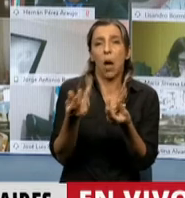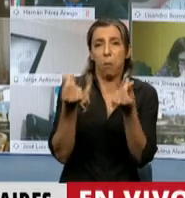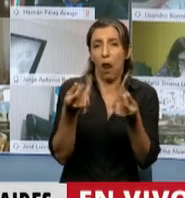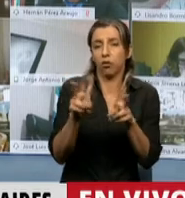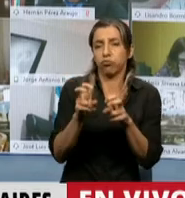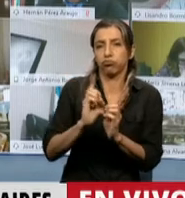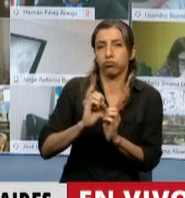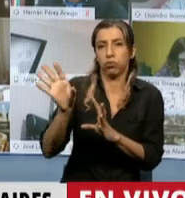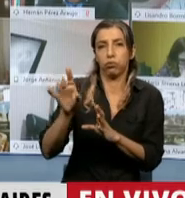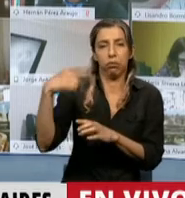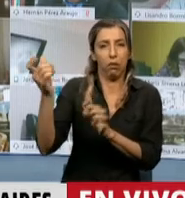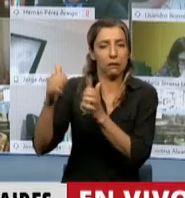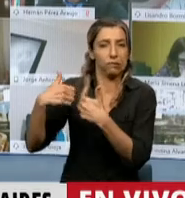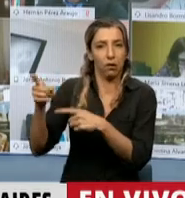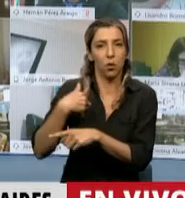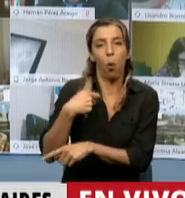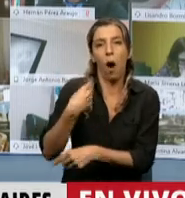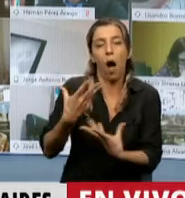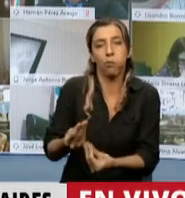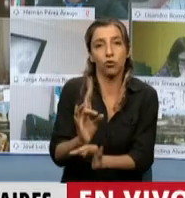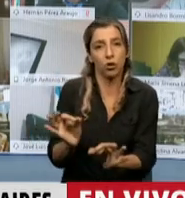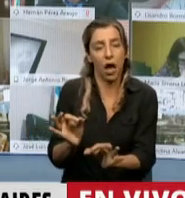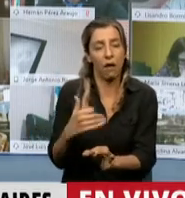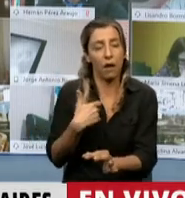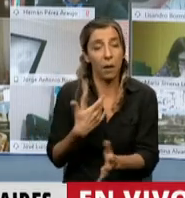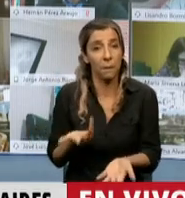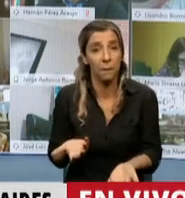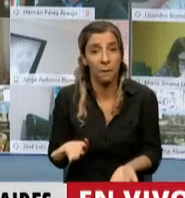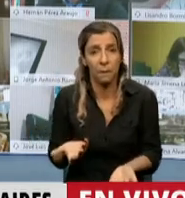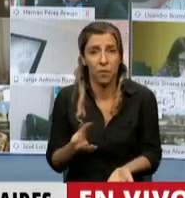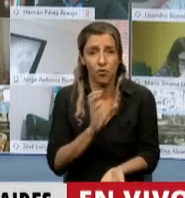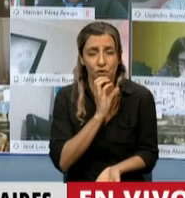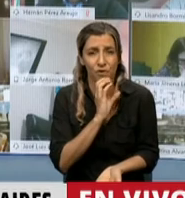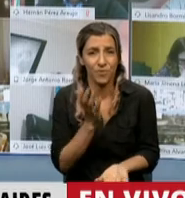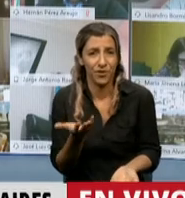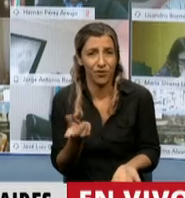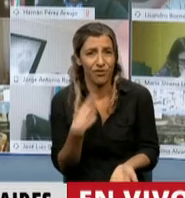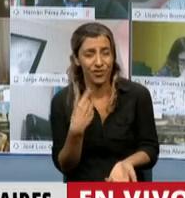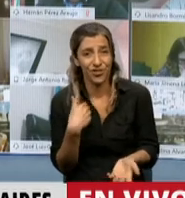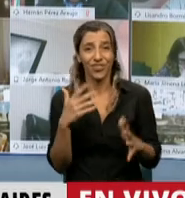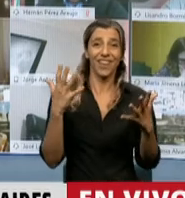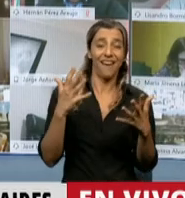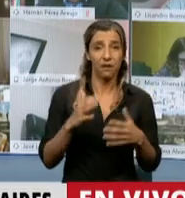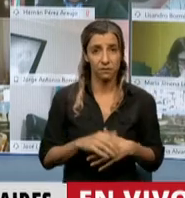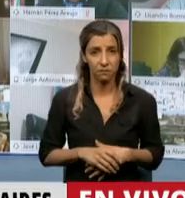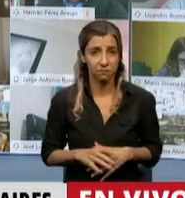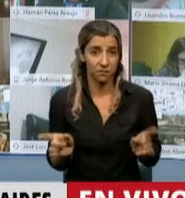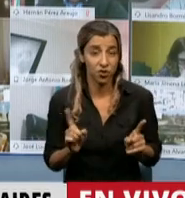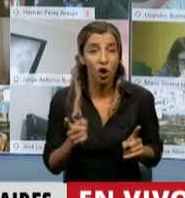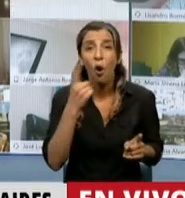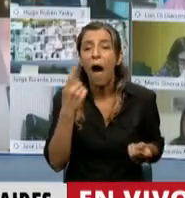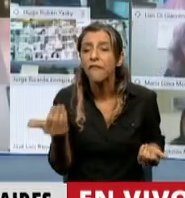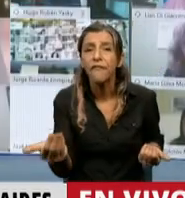paradisíaca. Es el colmo. ¿Y entonces hay que aplaudirlo? No, por favor. Acá hay que abrir los libros de todas las